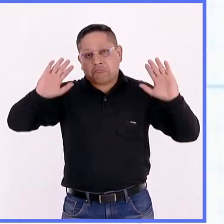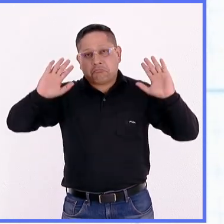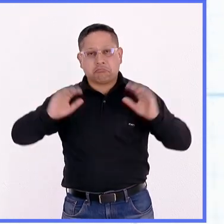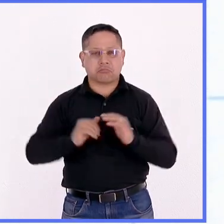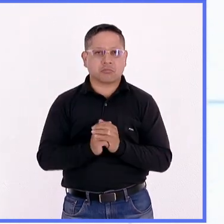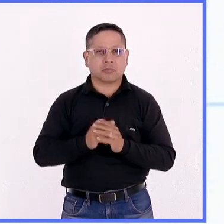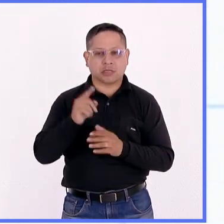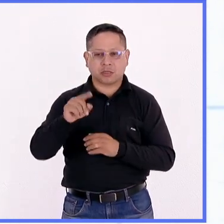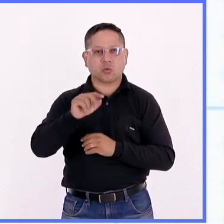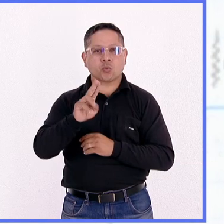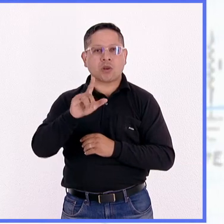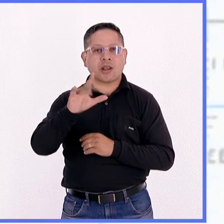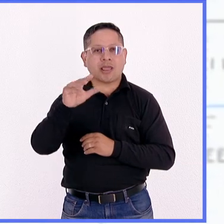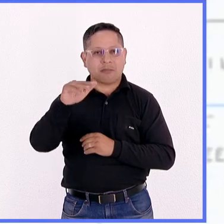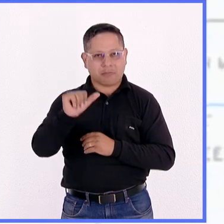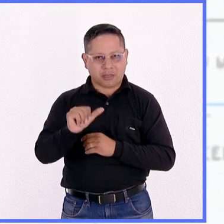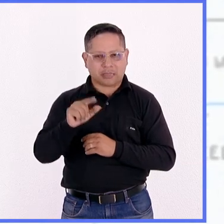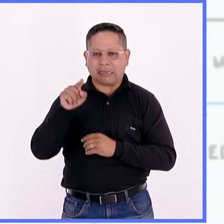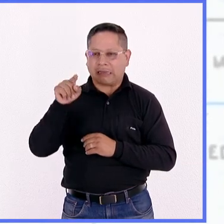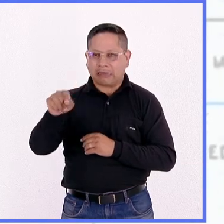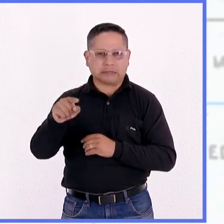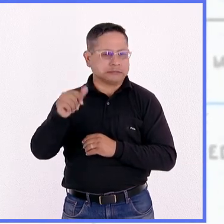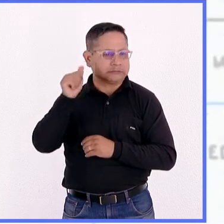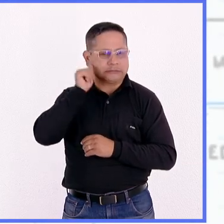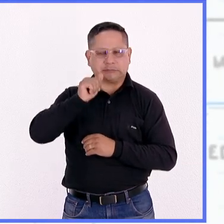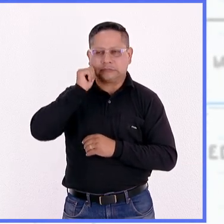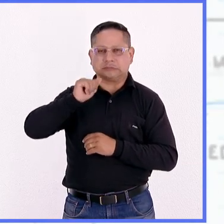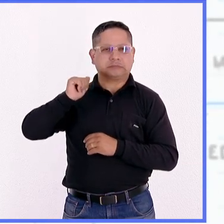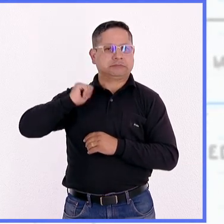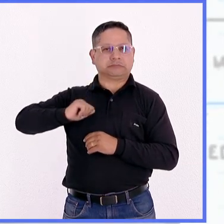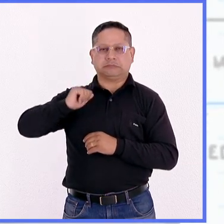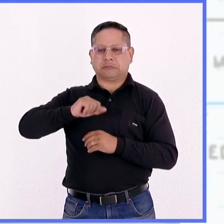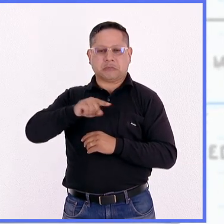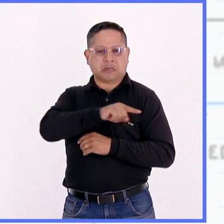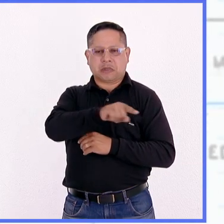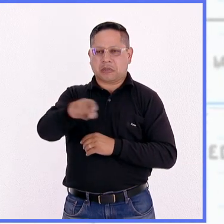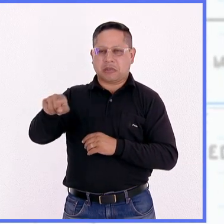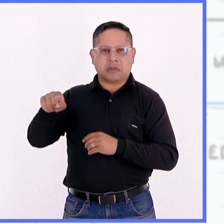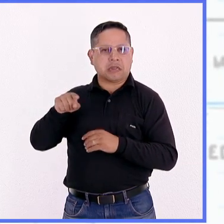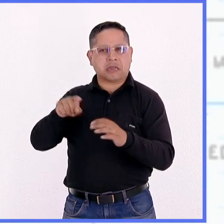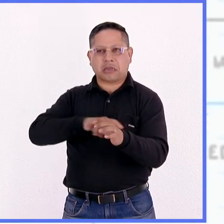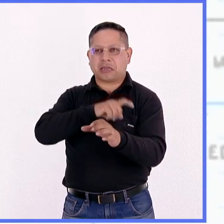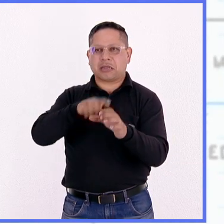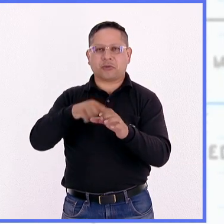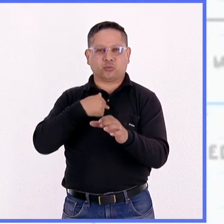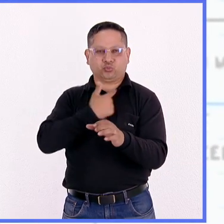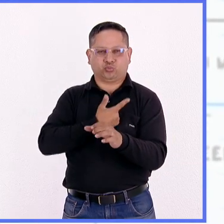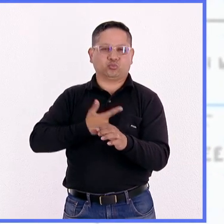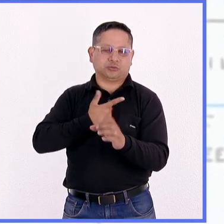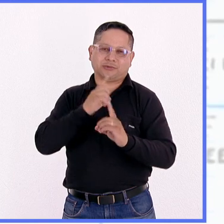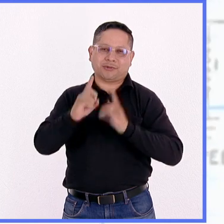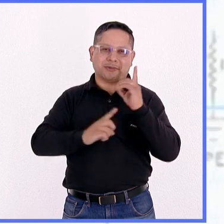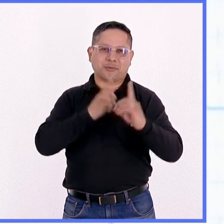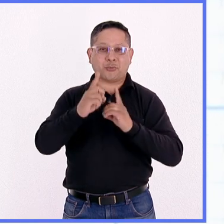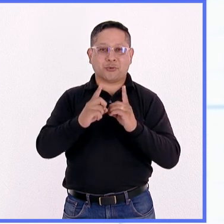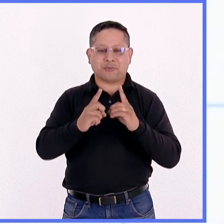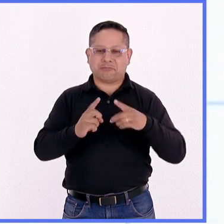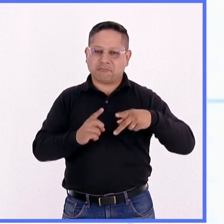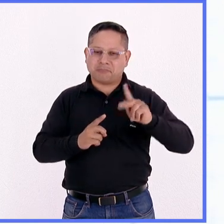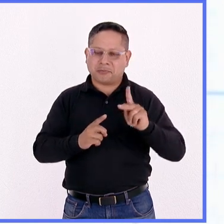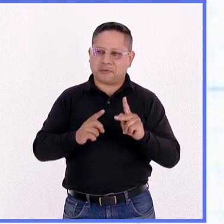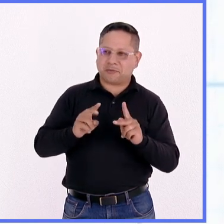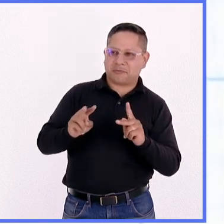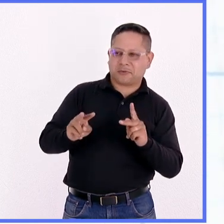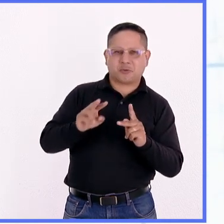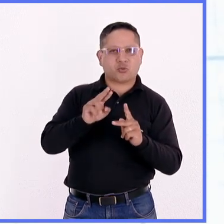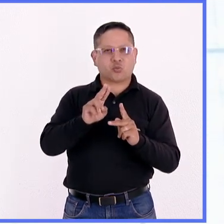orígenes el ulama fue un deporte inclusivo. Empecé a jugar a ulama porque me gustan las actividades deportivas, pero lo que